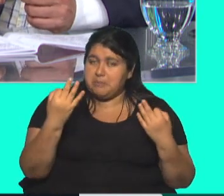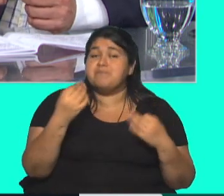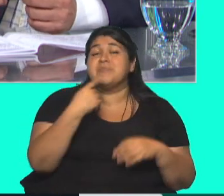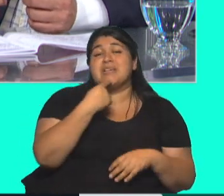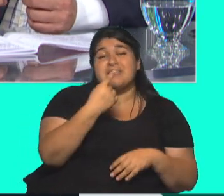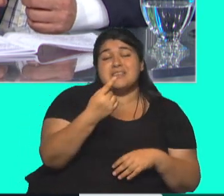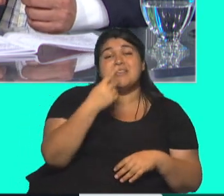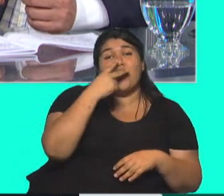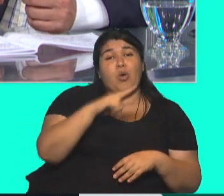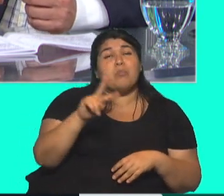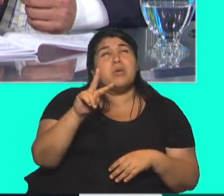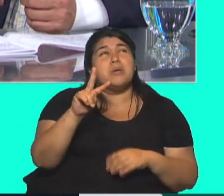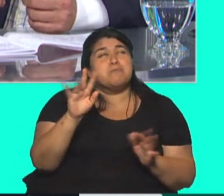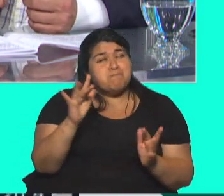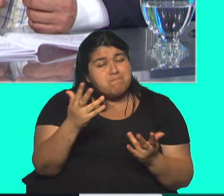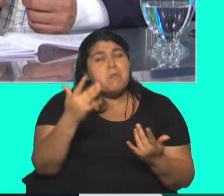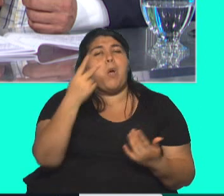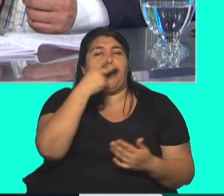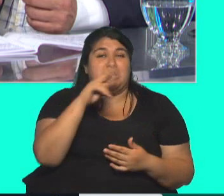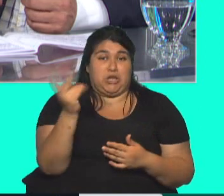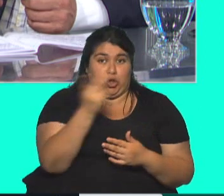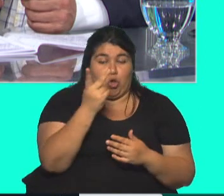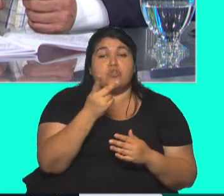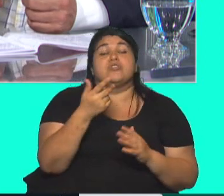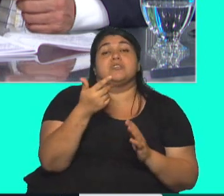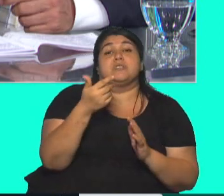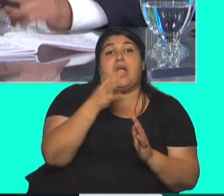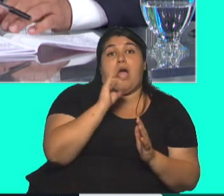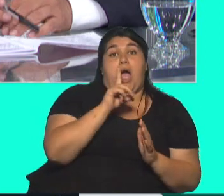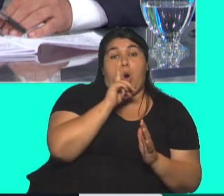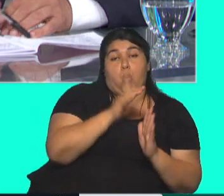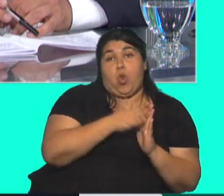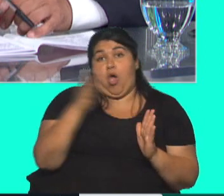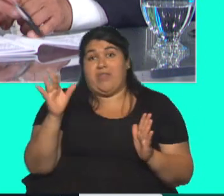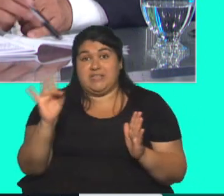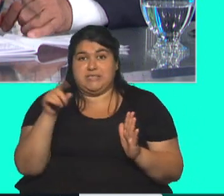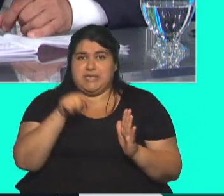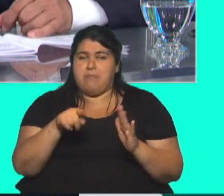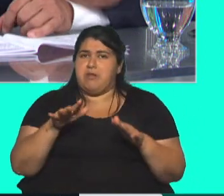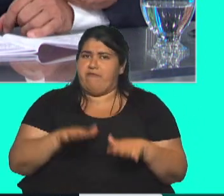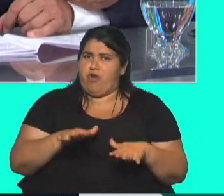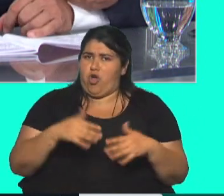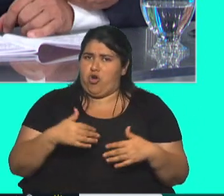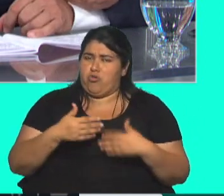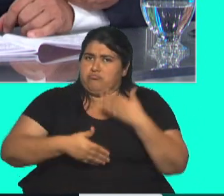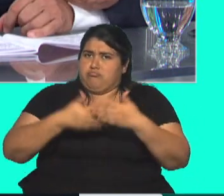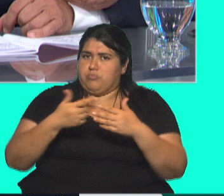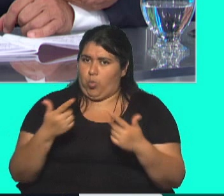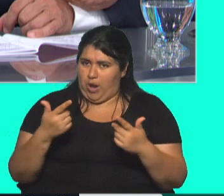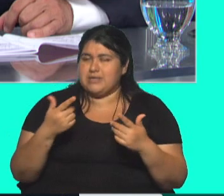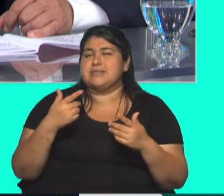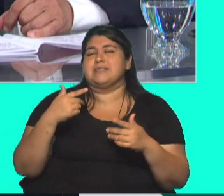semestre de 2022 había sido flojo. Sí. Está terminando, estamos viendo las cifras de fin